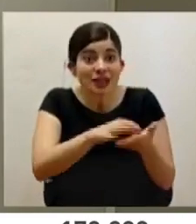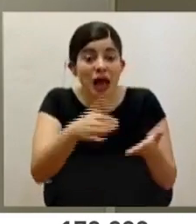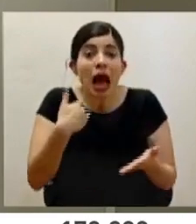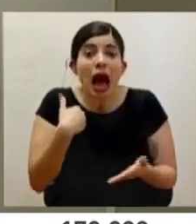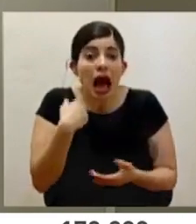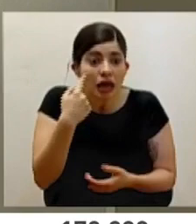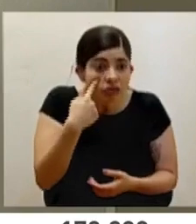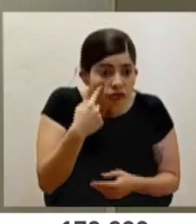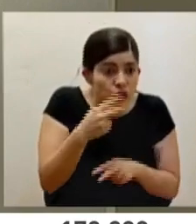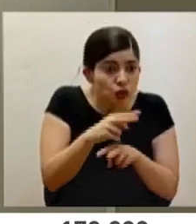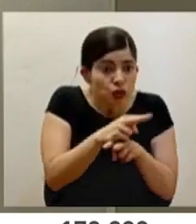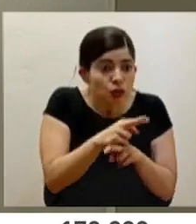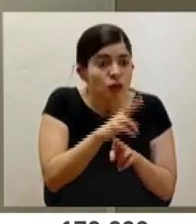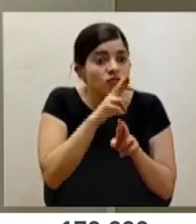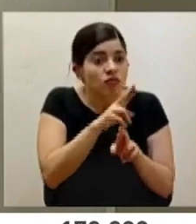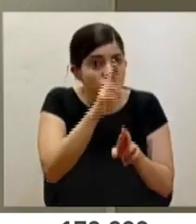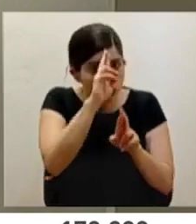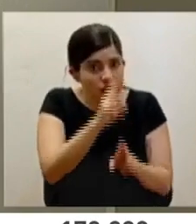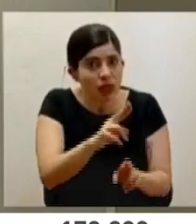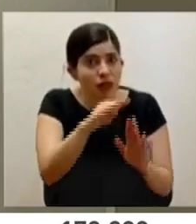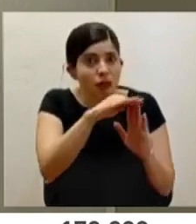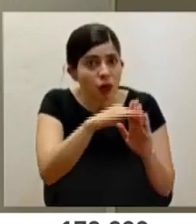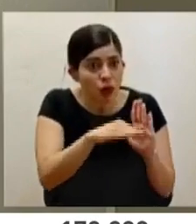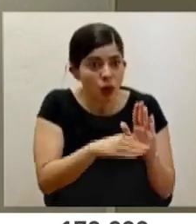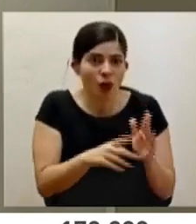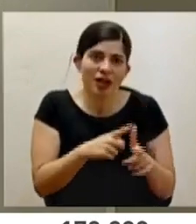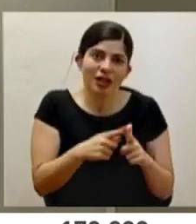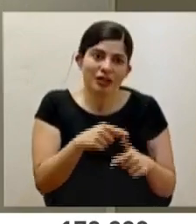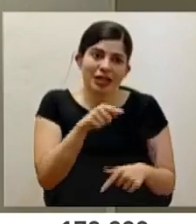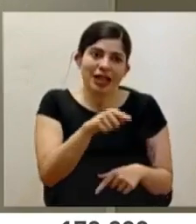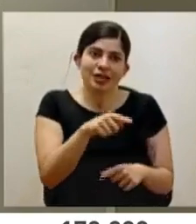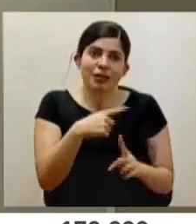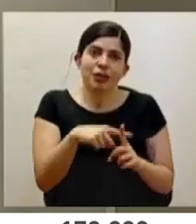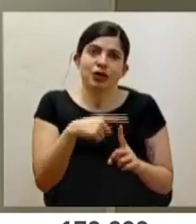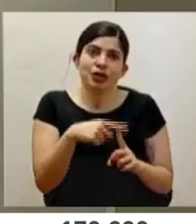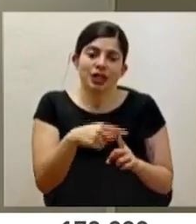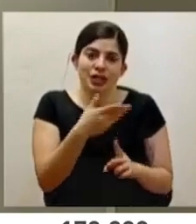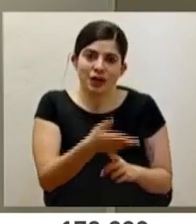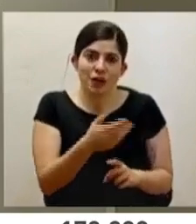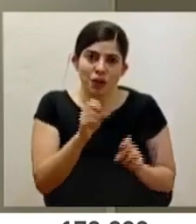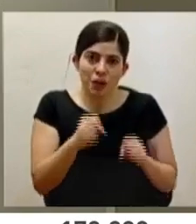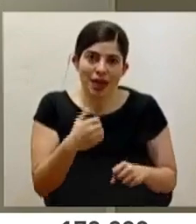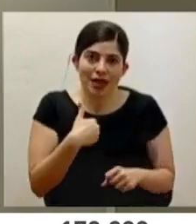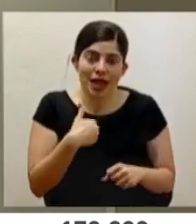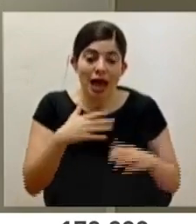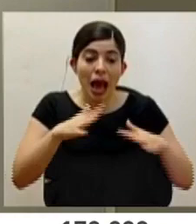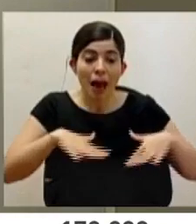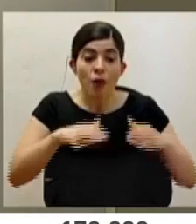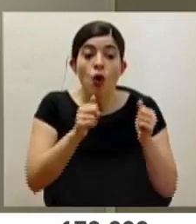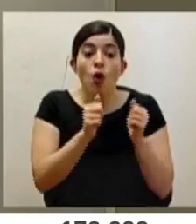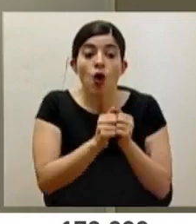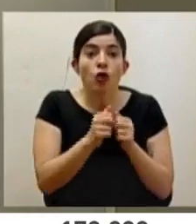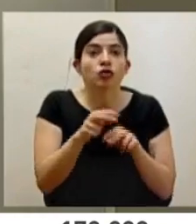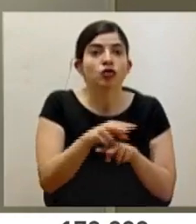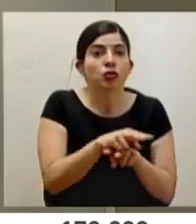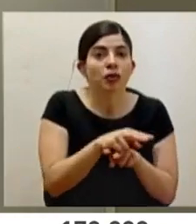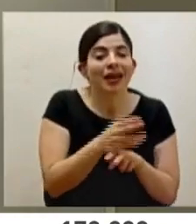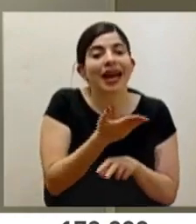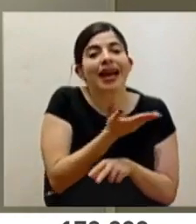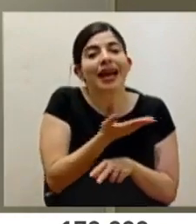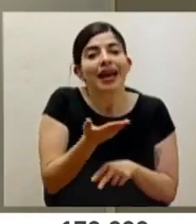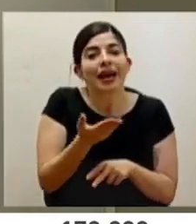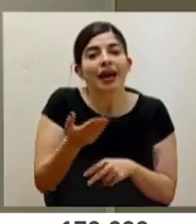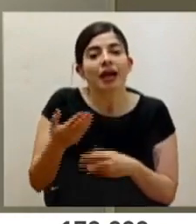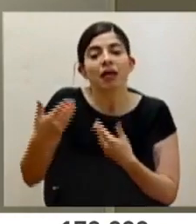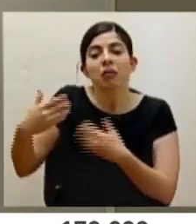supervisión, tienen cumplimiento de protocolos, entonces hasta desde ese punto de vista se puede considerar como algo positivo de tener un ambiente con supervisión a tenerlos en